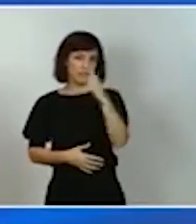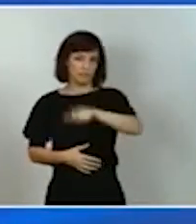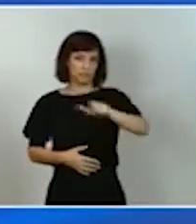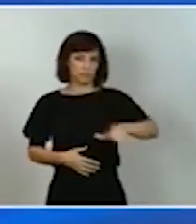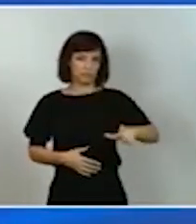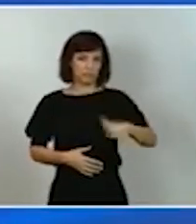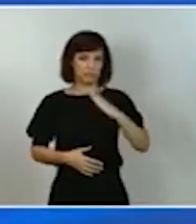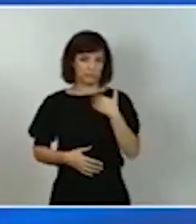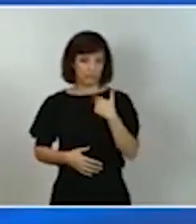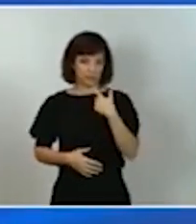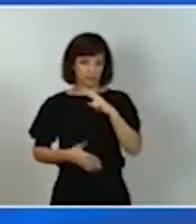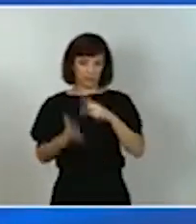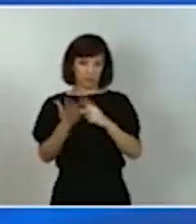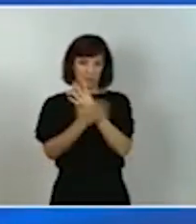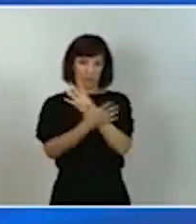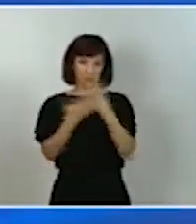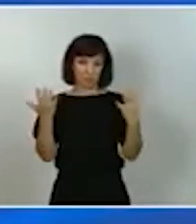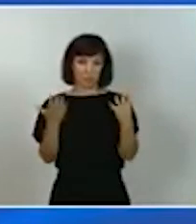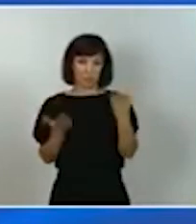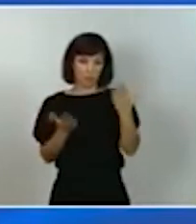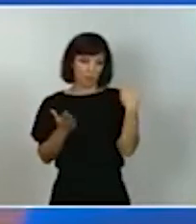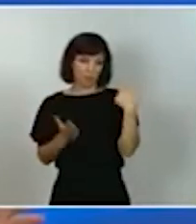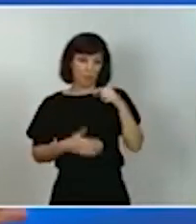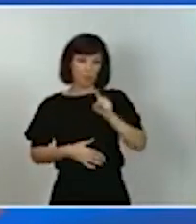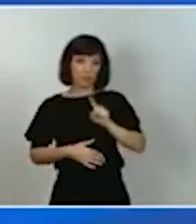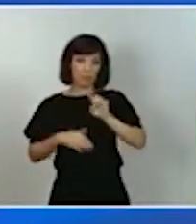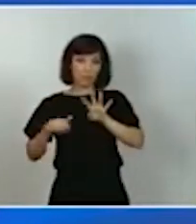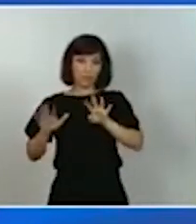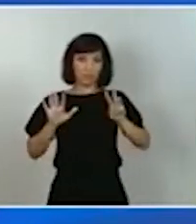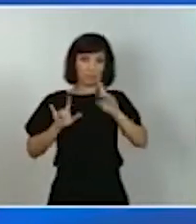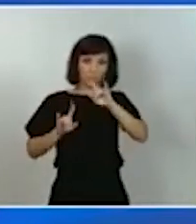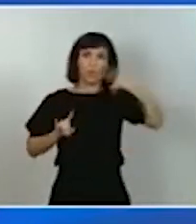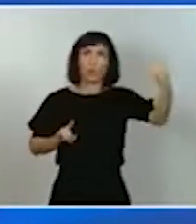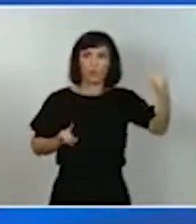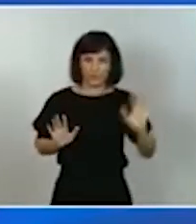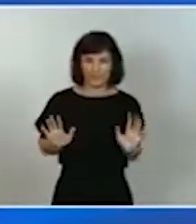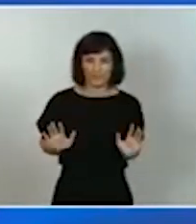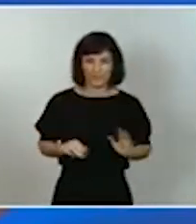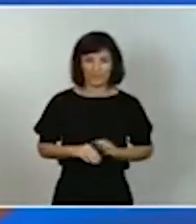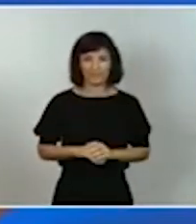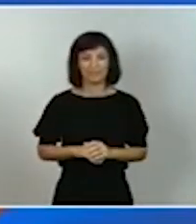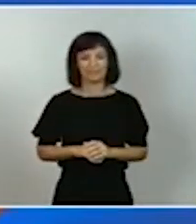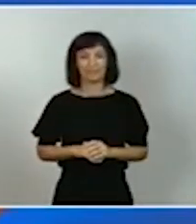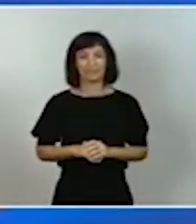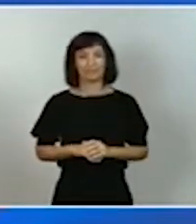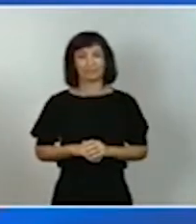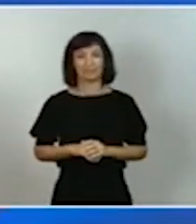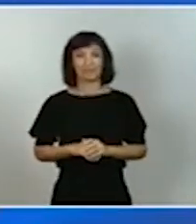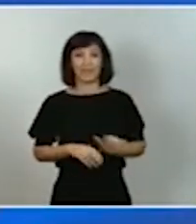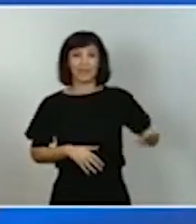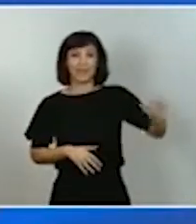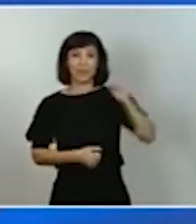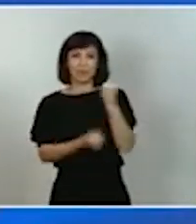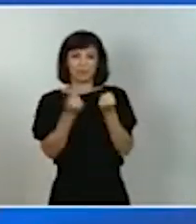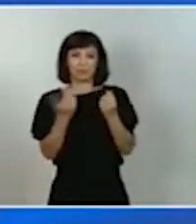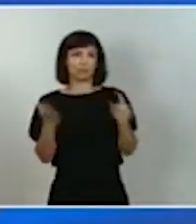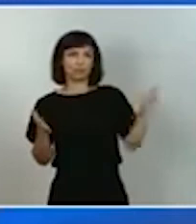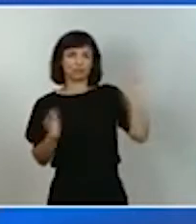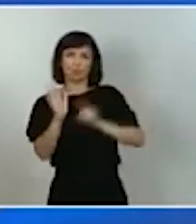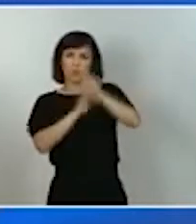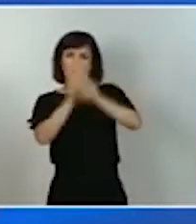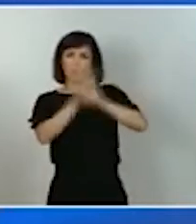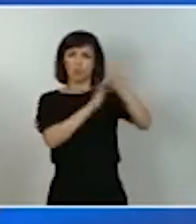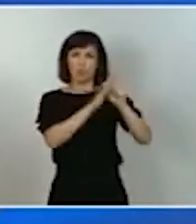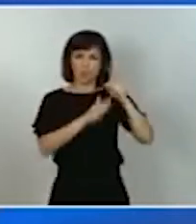respecto a 1978. También, las grandes economías europeas han progresado durante este tiempo, cierto es, pero